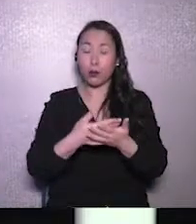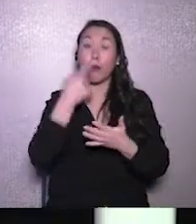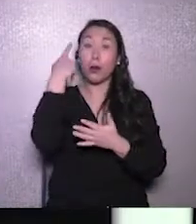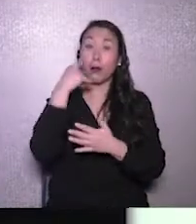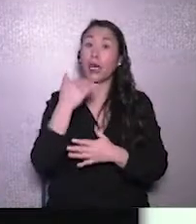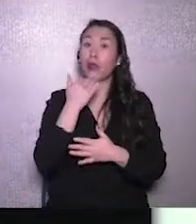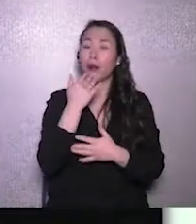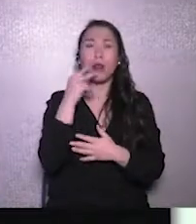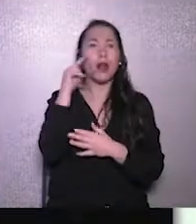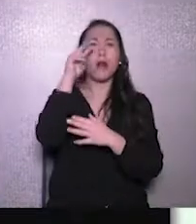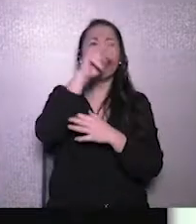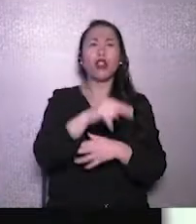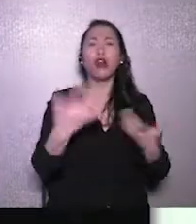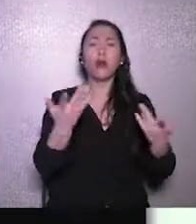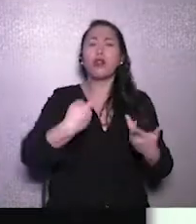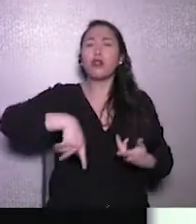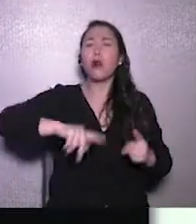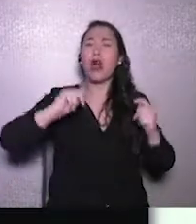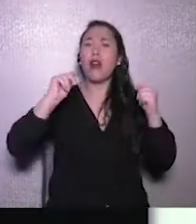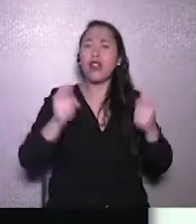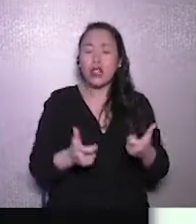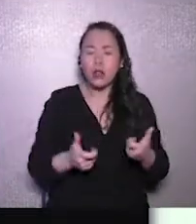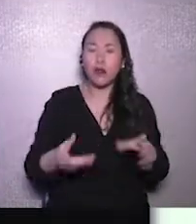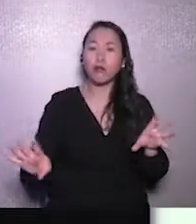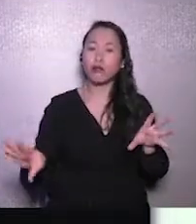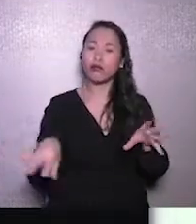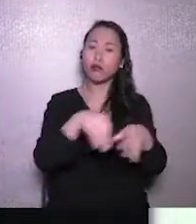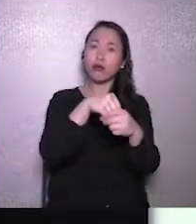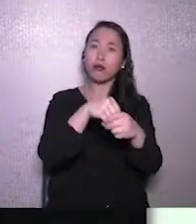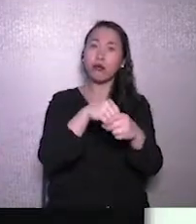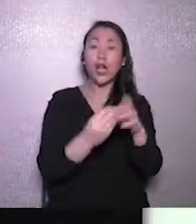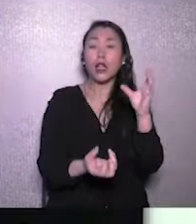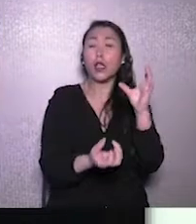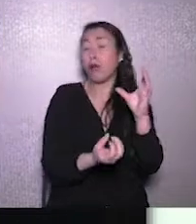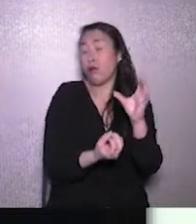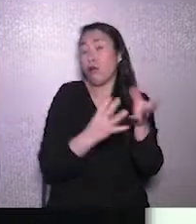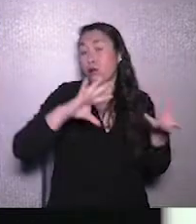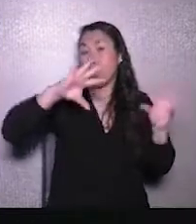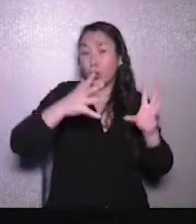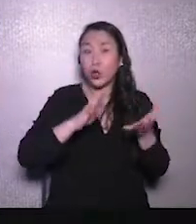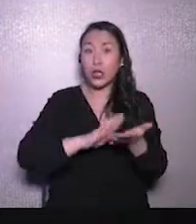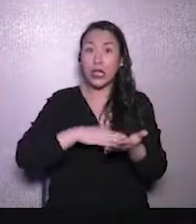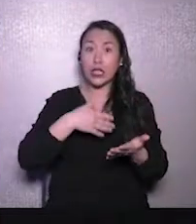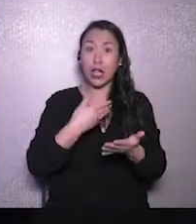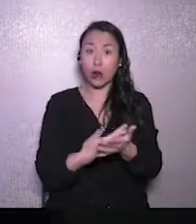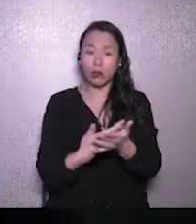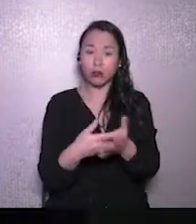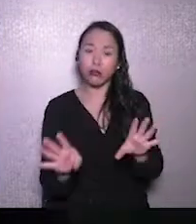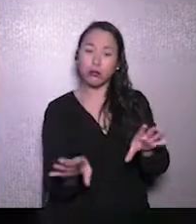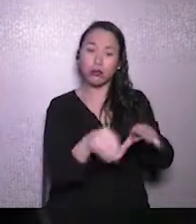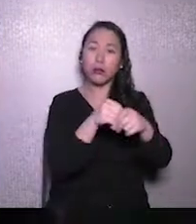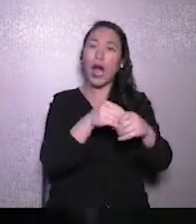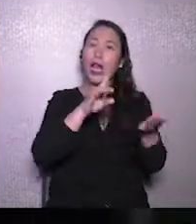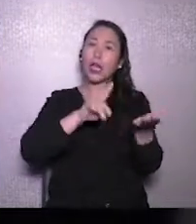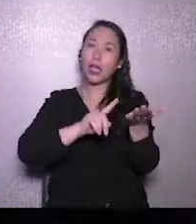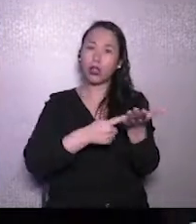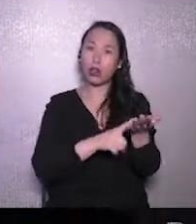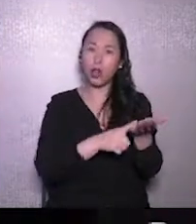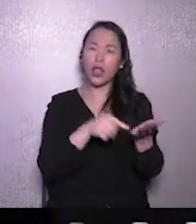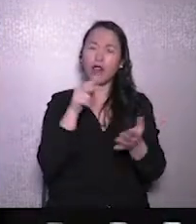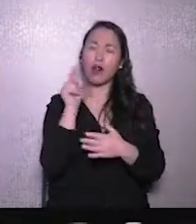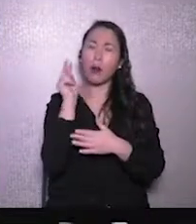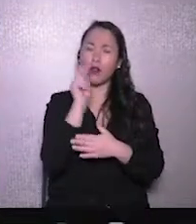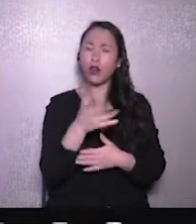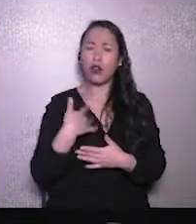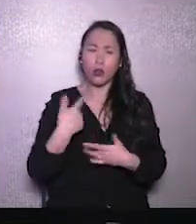también vayamos viendo cómo somos capaces de ir incorporando este gran mundo de la salud a la adopción tecnológica. Veíamos ayer, si yo pudiese